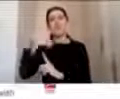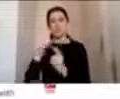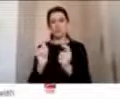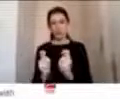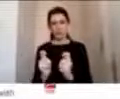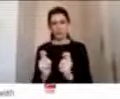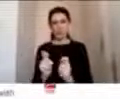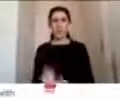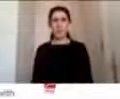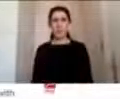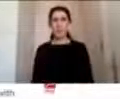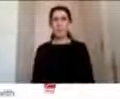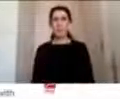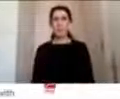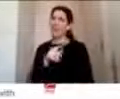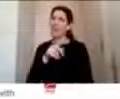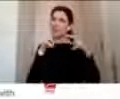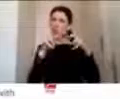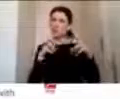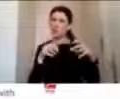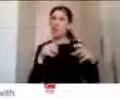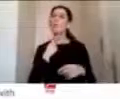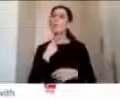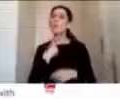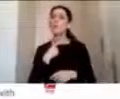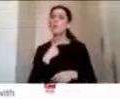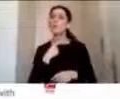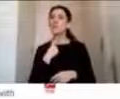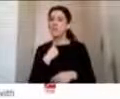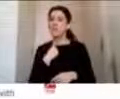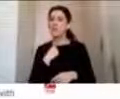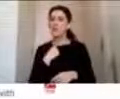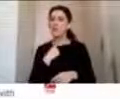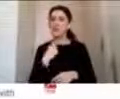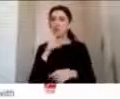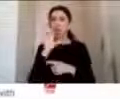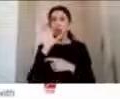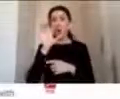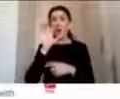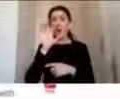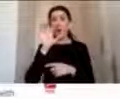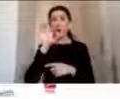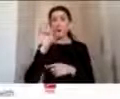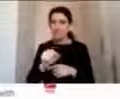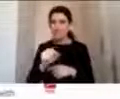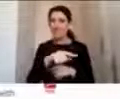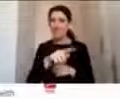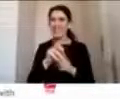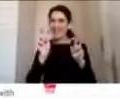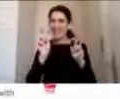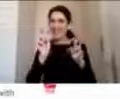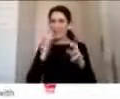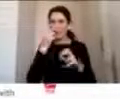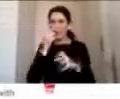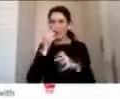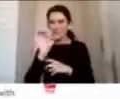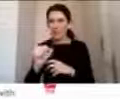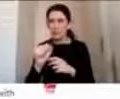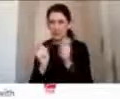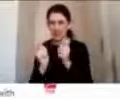Ahí hay un par de estudios súper interesantes que encontré respecto a la percepción del riesgo y que tienen que ir principalmente